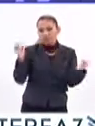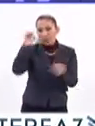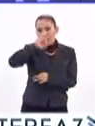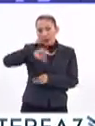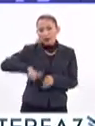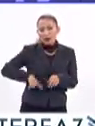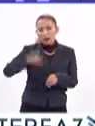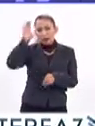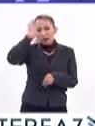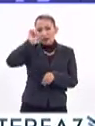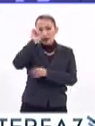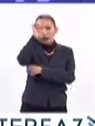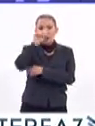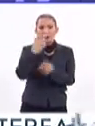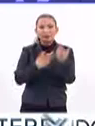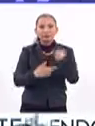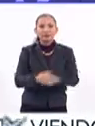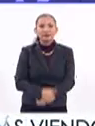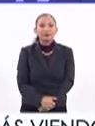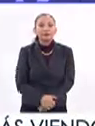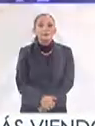jefa de gobierno, Claudia Sheva. Regresamos.